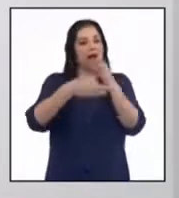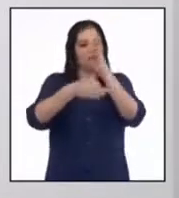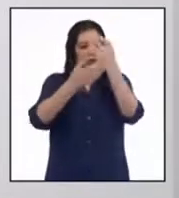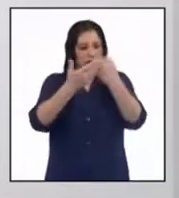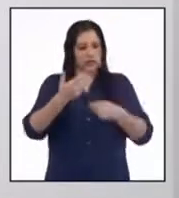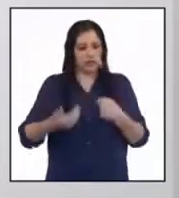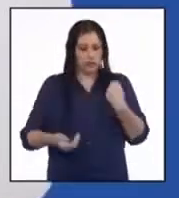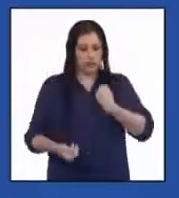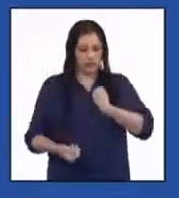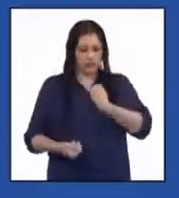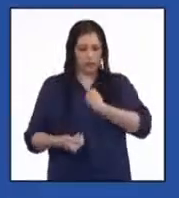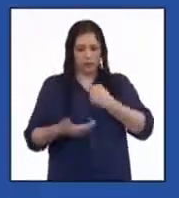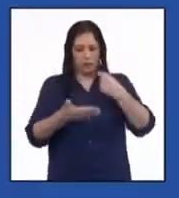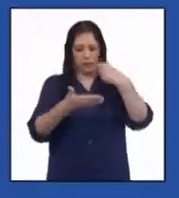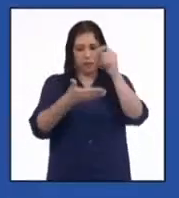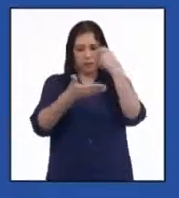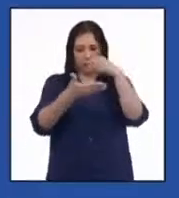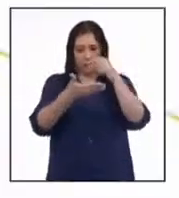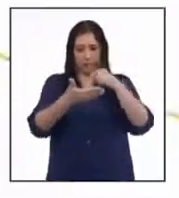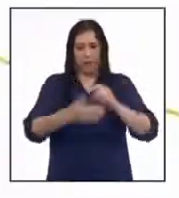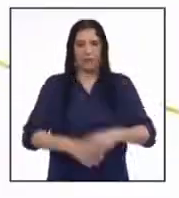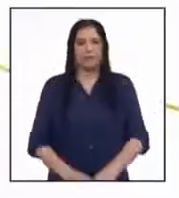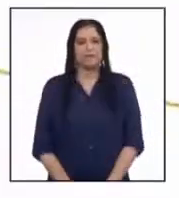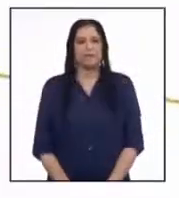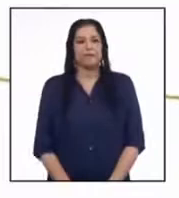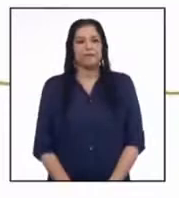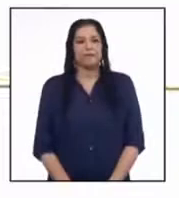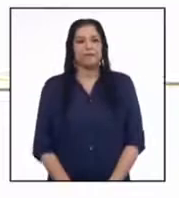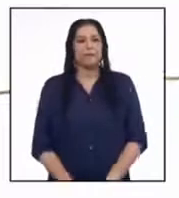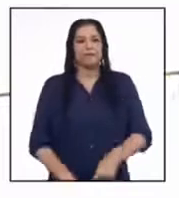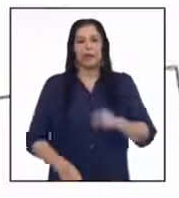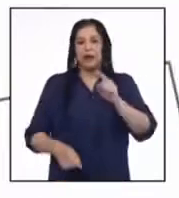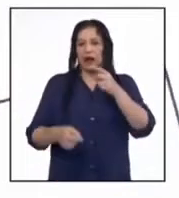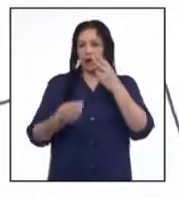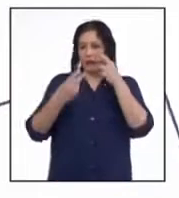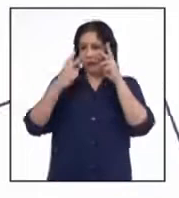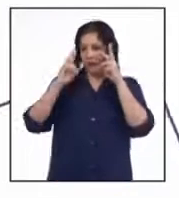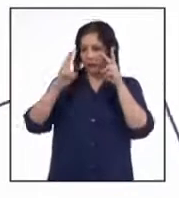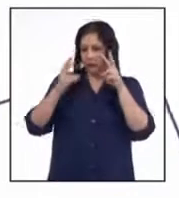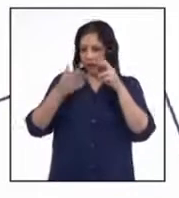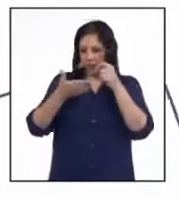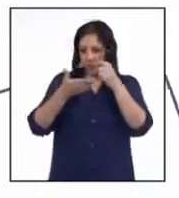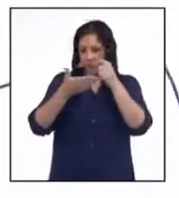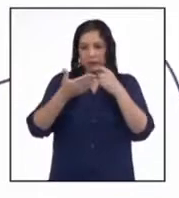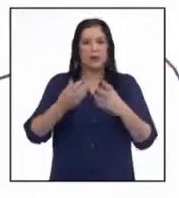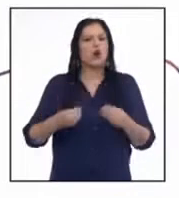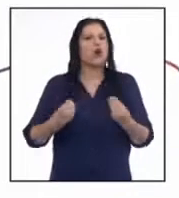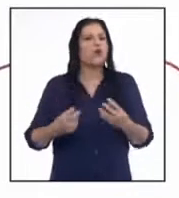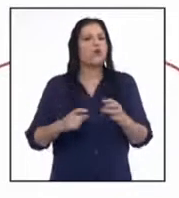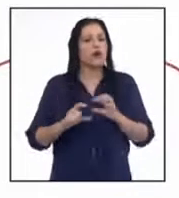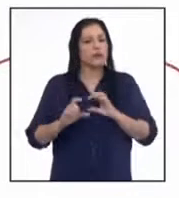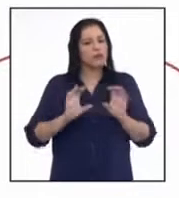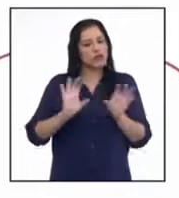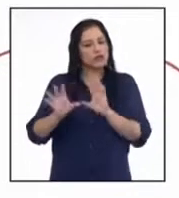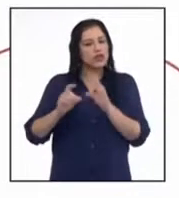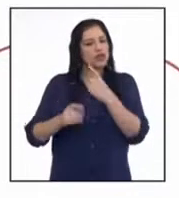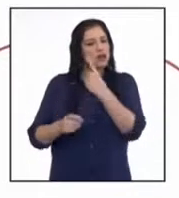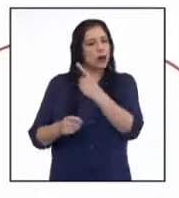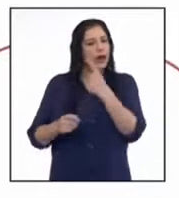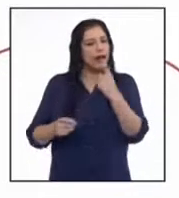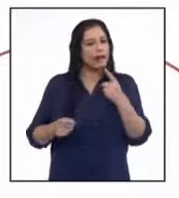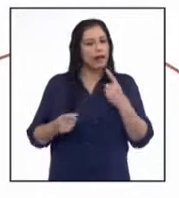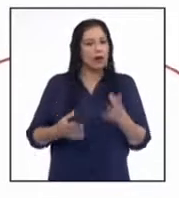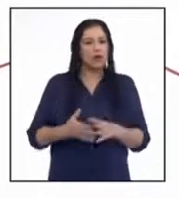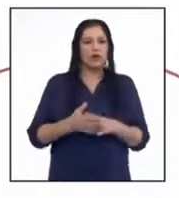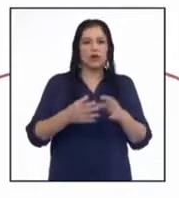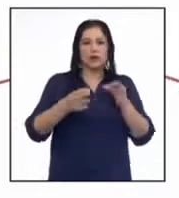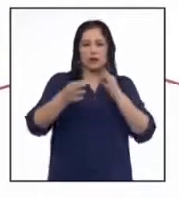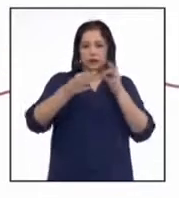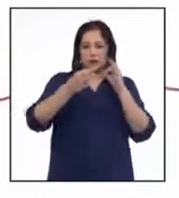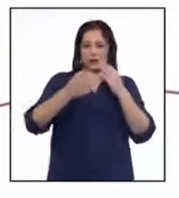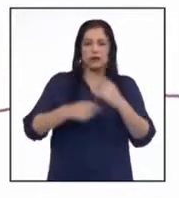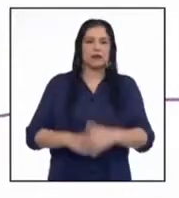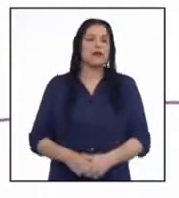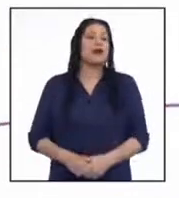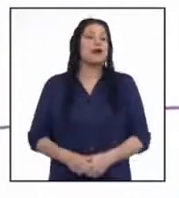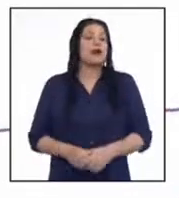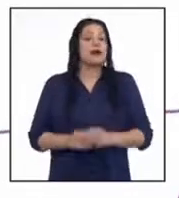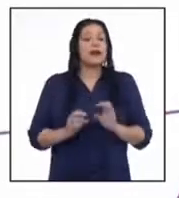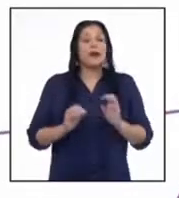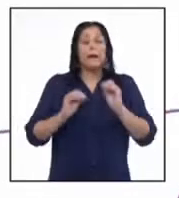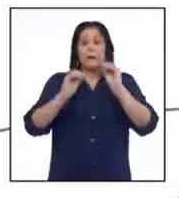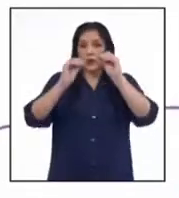de autoevaluación. En ella marcaremos cómo hemos desarrollado cada uno de los descriptores.